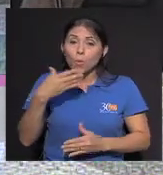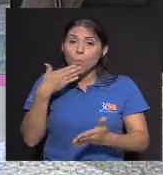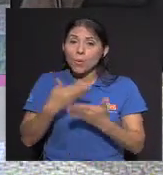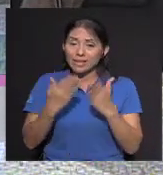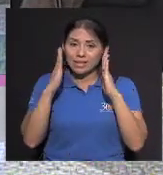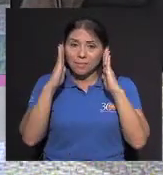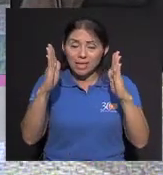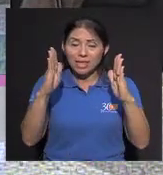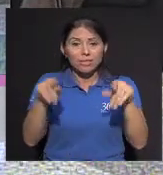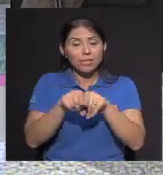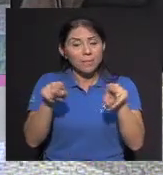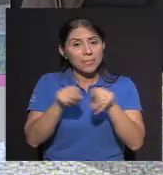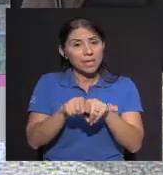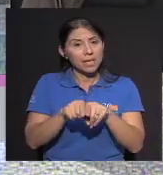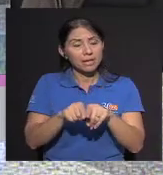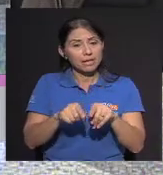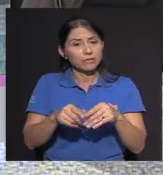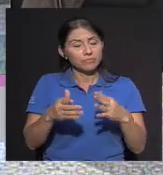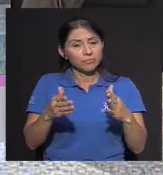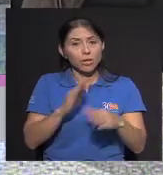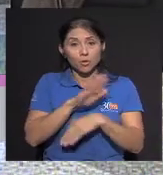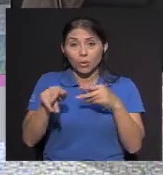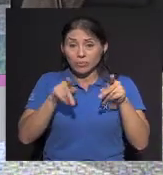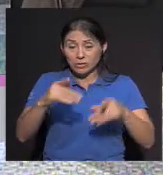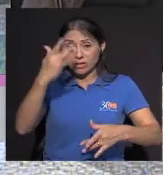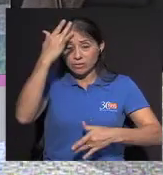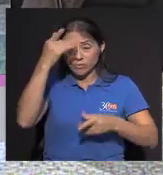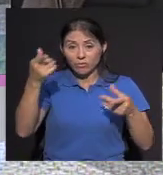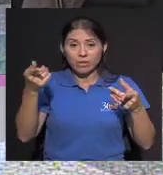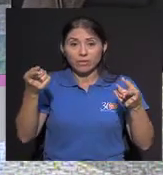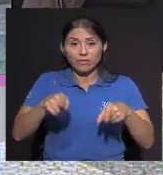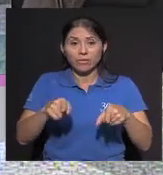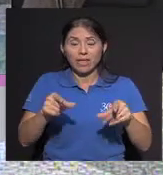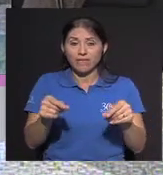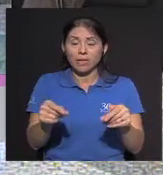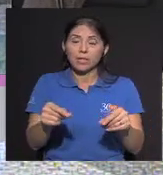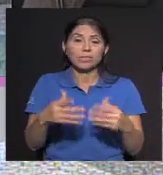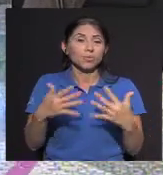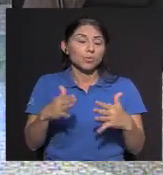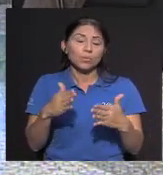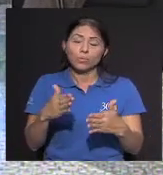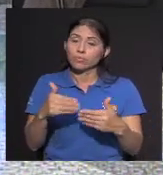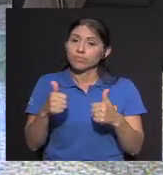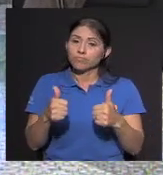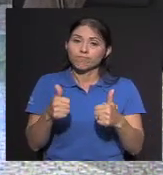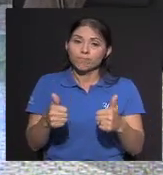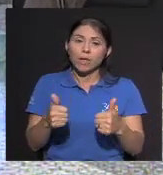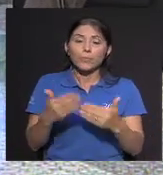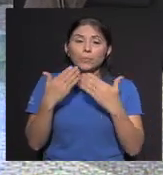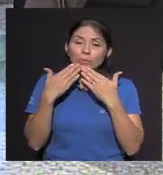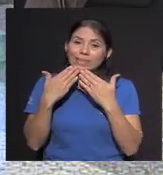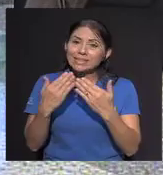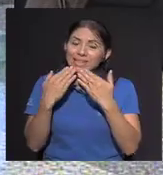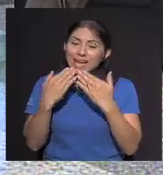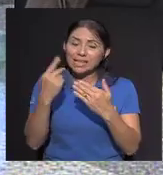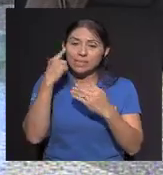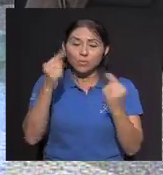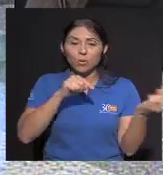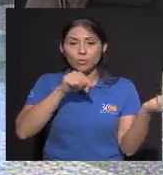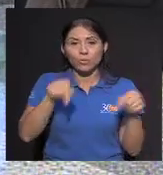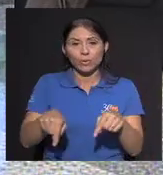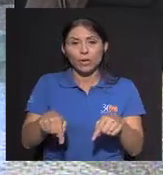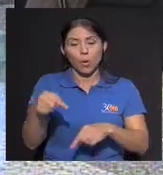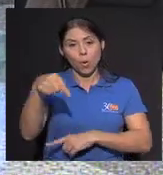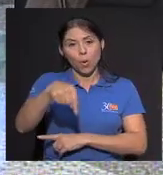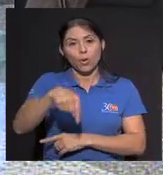asistencia Para las personas Que lo padecen Estamos más que sobrado Y en buenas manos Muchísimas Muchísimas gracias Por